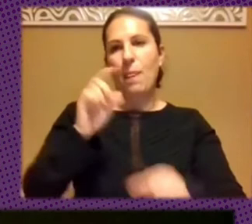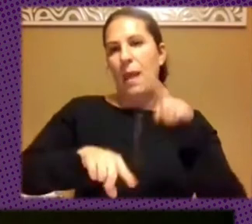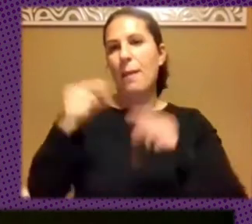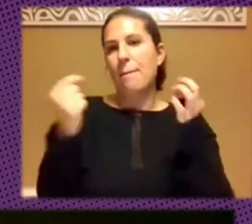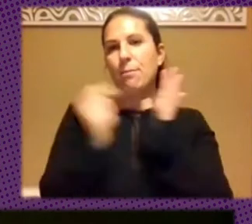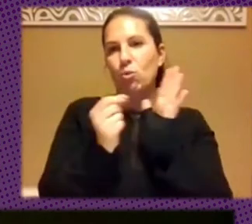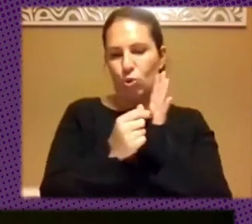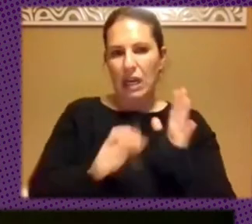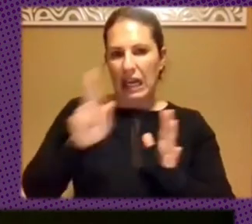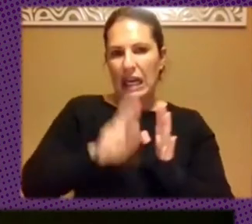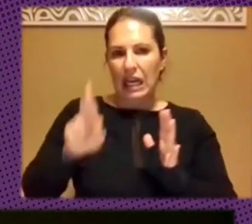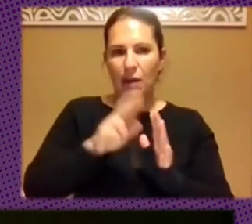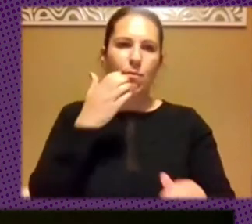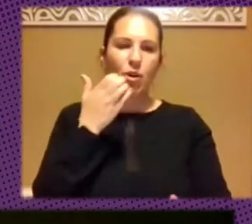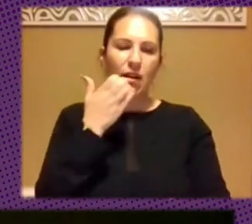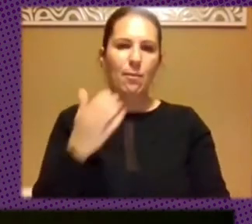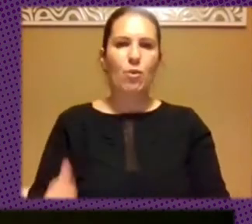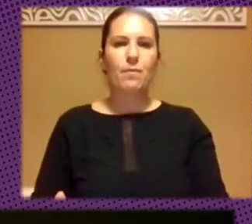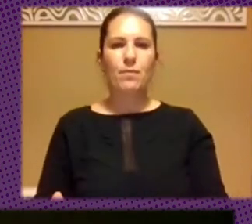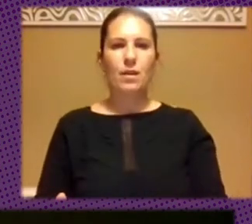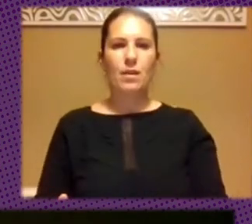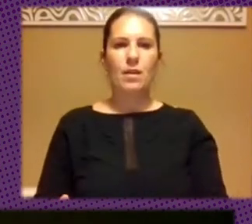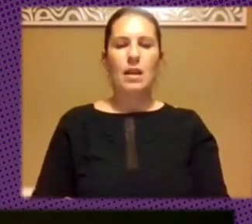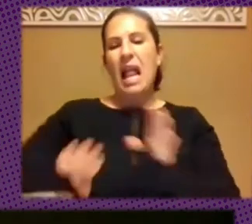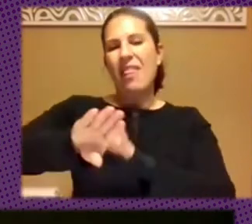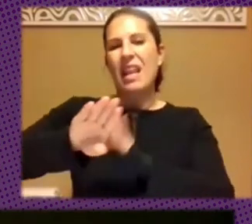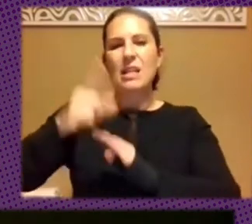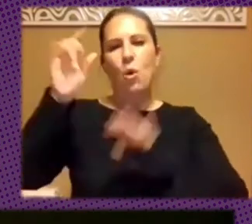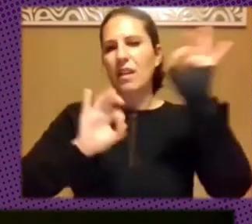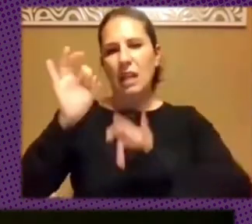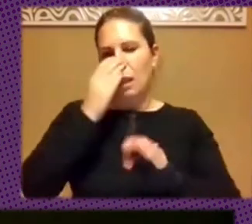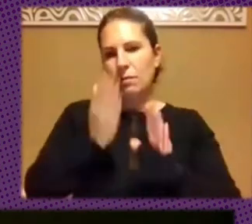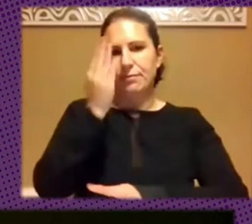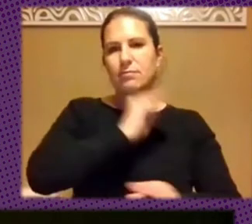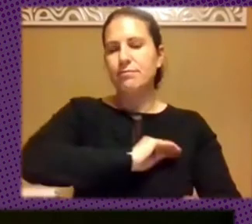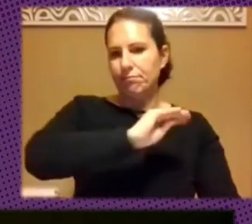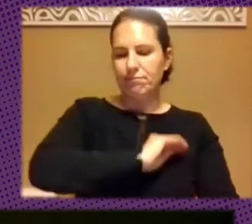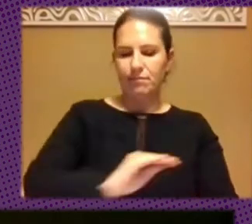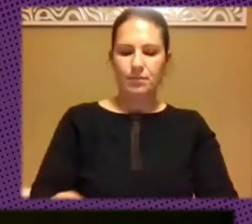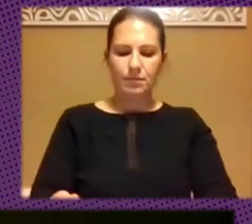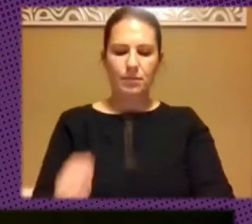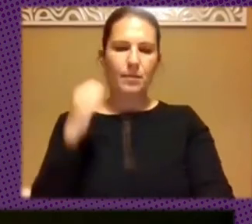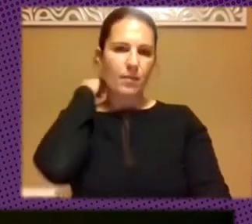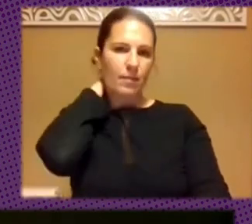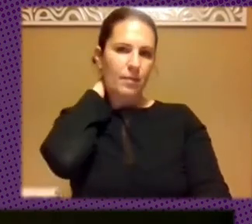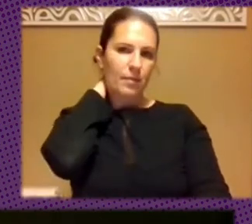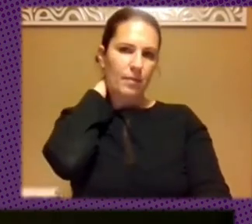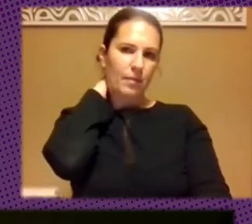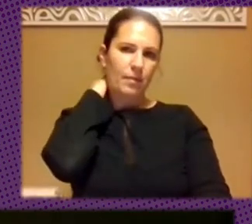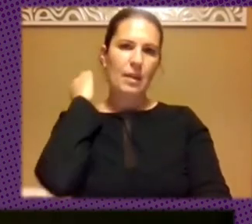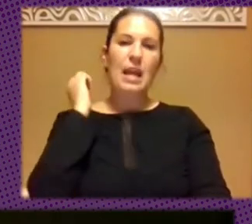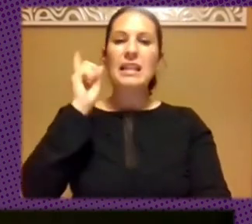por ejemplo, en la derecha había un porcentaje muy alto. Lo que también vi, por ejemplo,